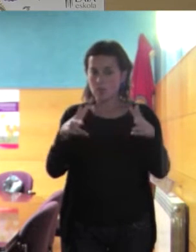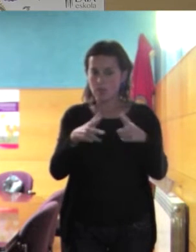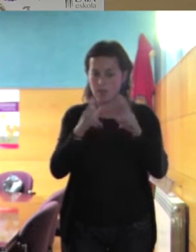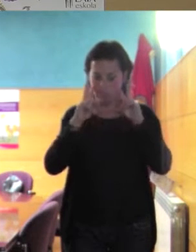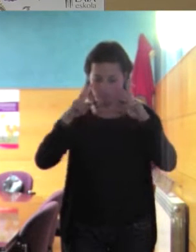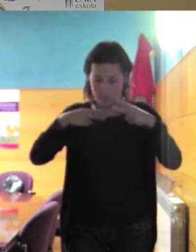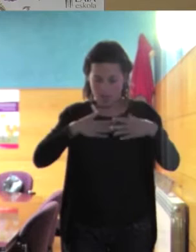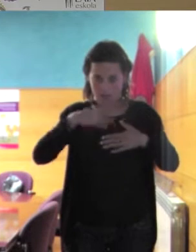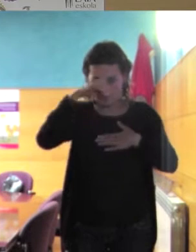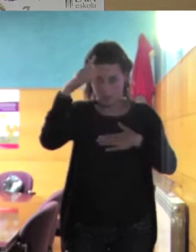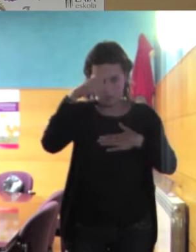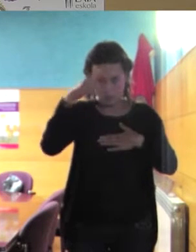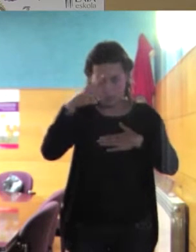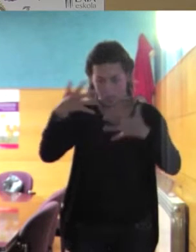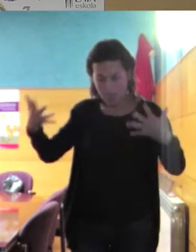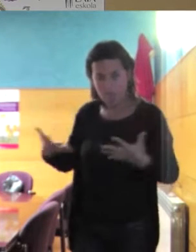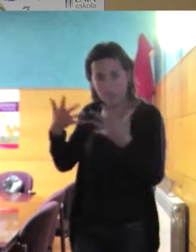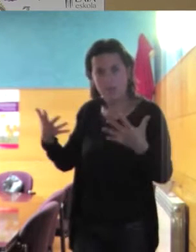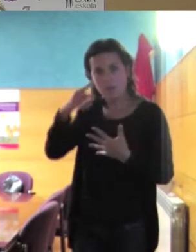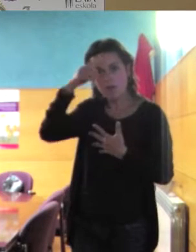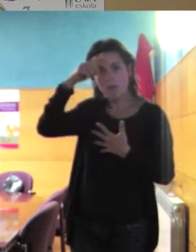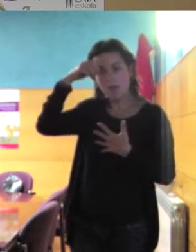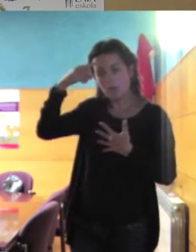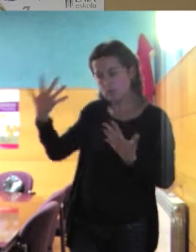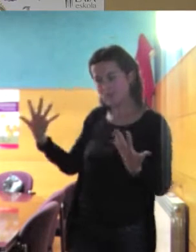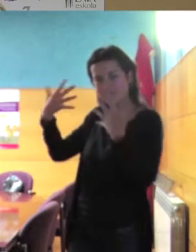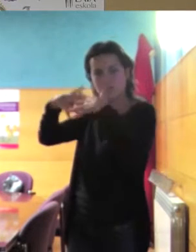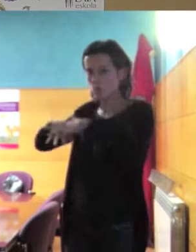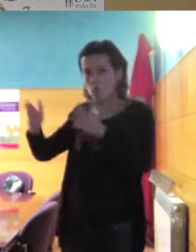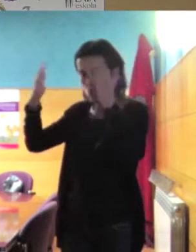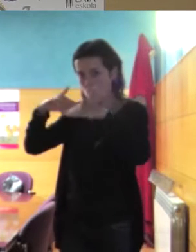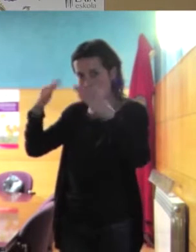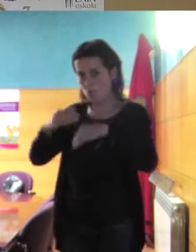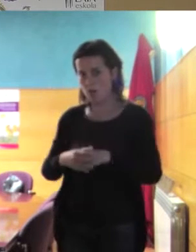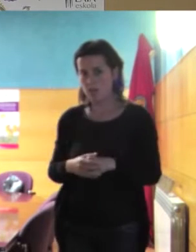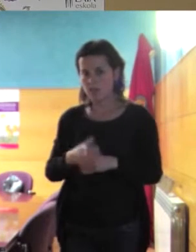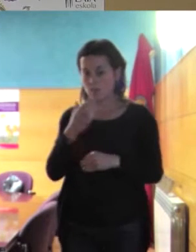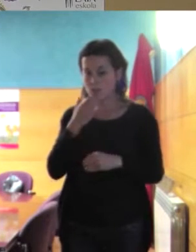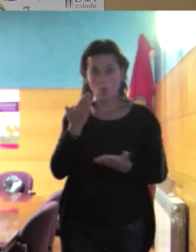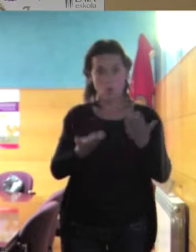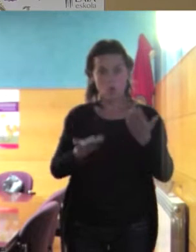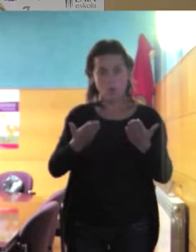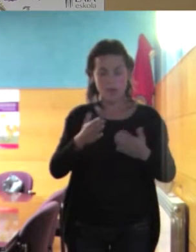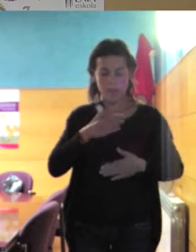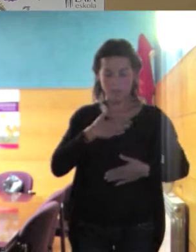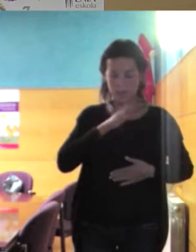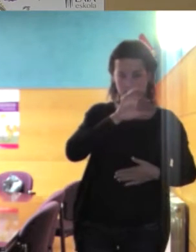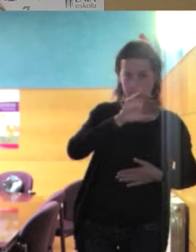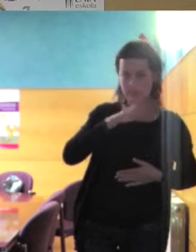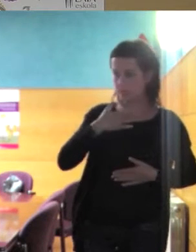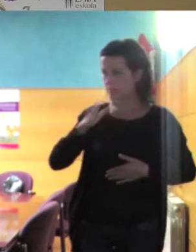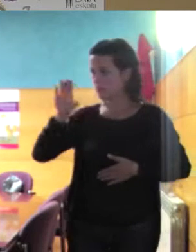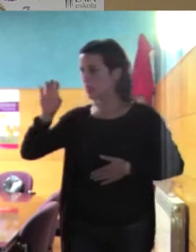propulsando la integración, porque una sociedad que lo mide todo en comparación con lo propio y lo que no se le parece